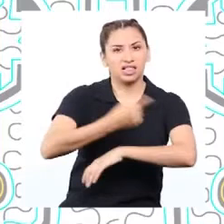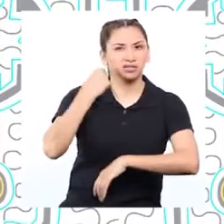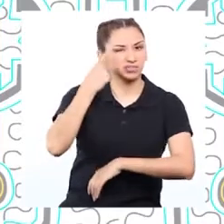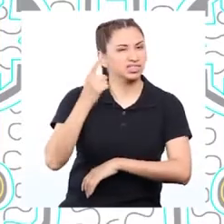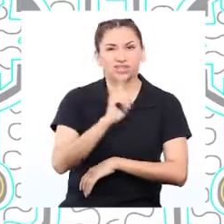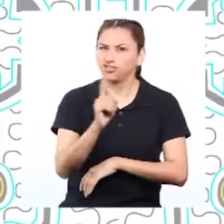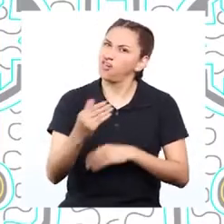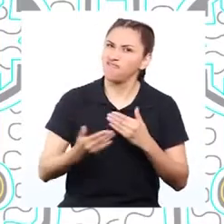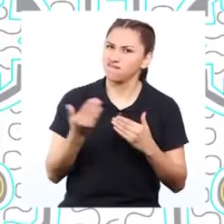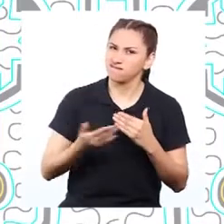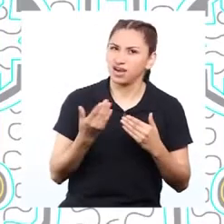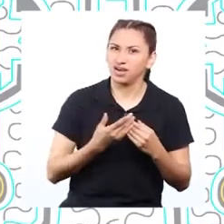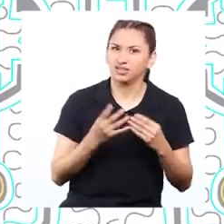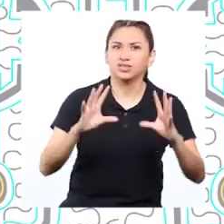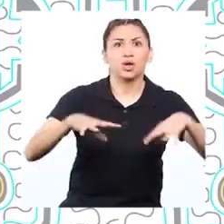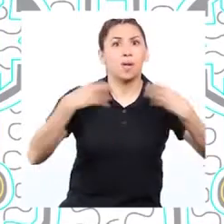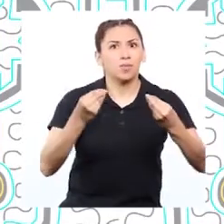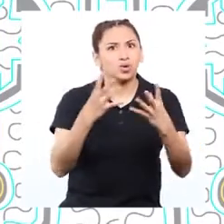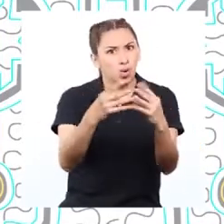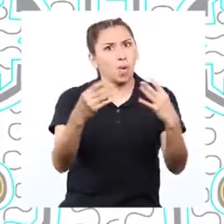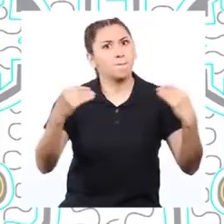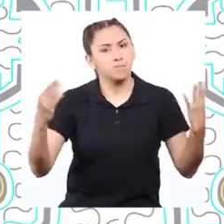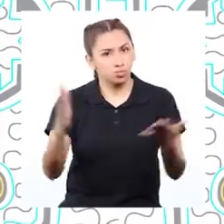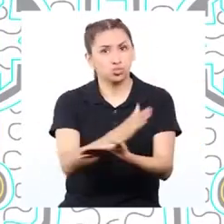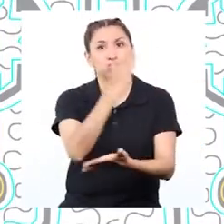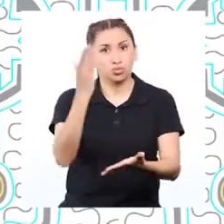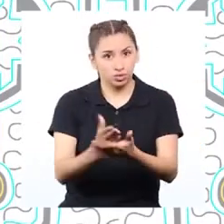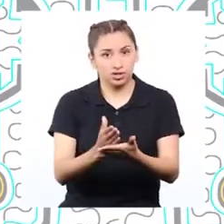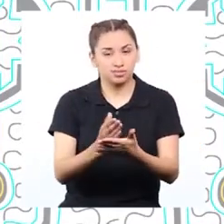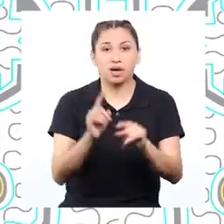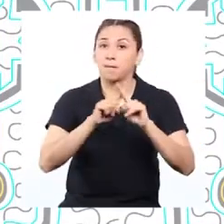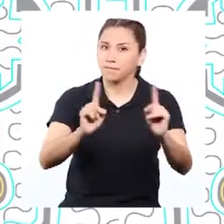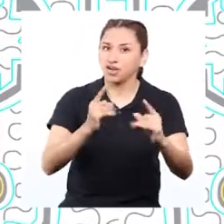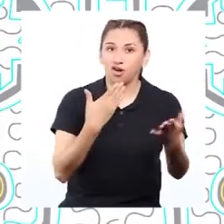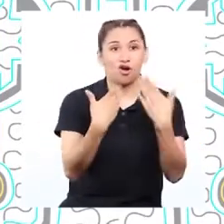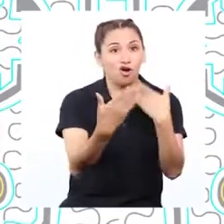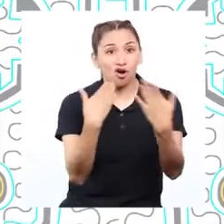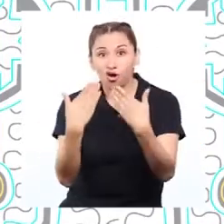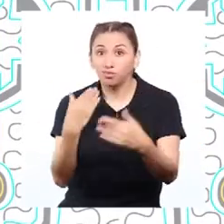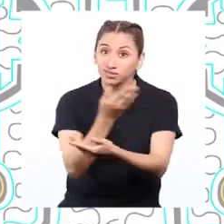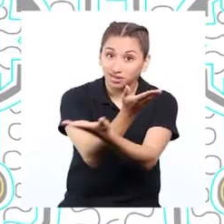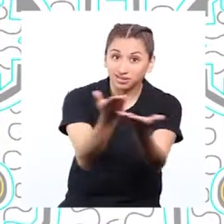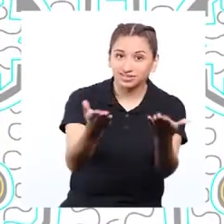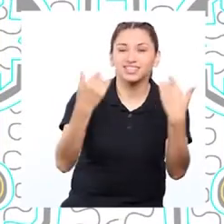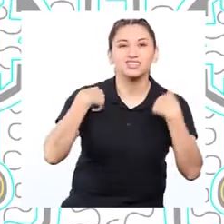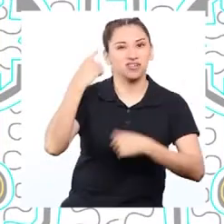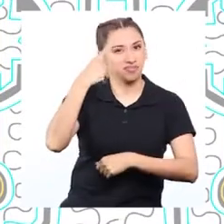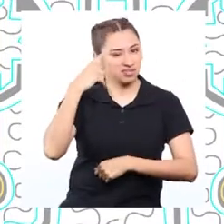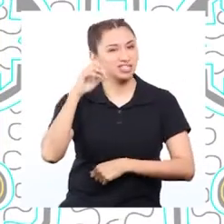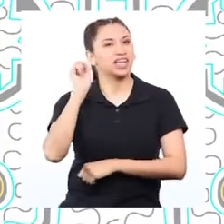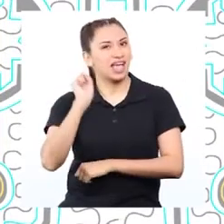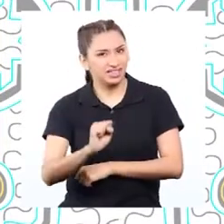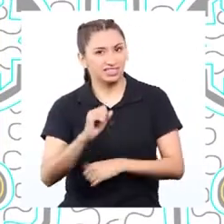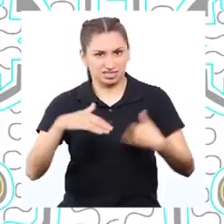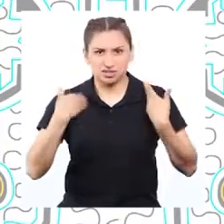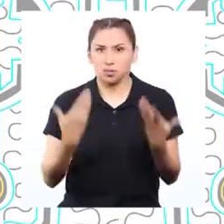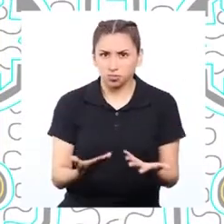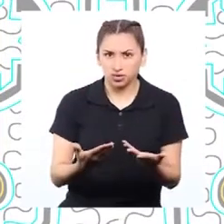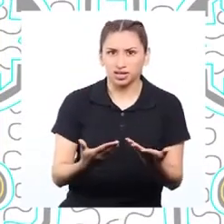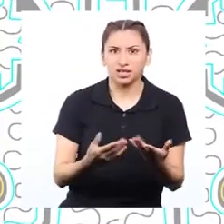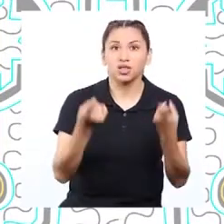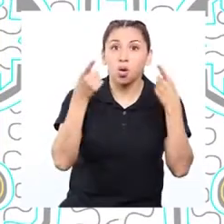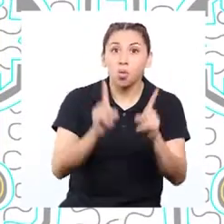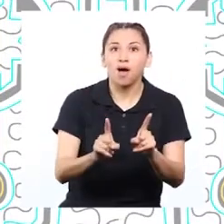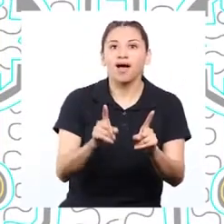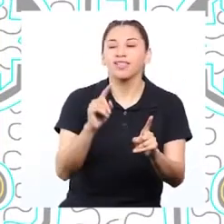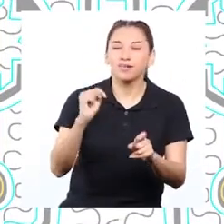principio pensaba que no iba a ser tan fácil porque son muchos problemas. Pero conversando con ustedes me he dado cuenta que